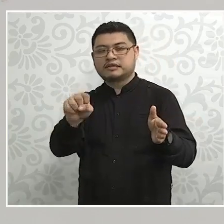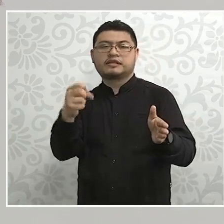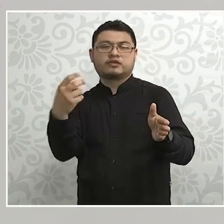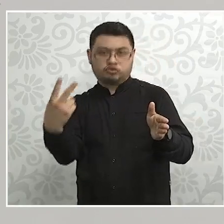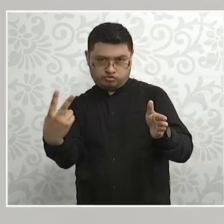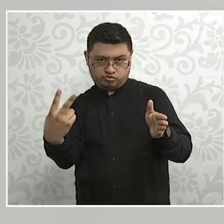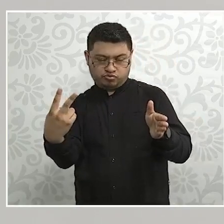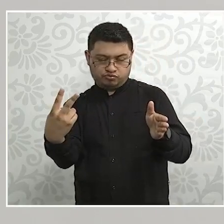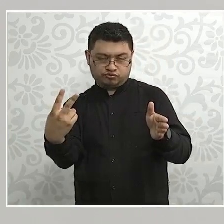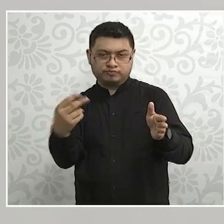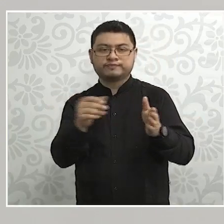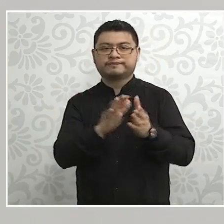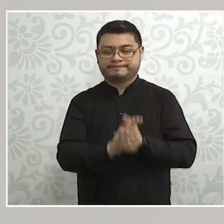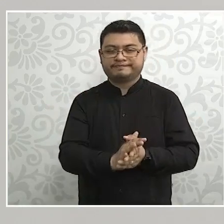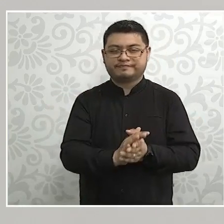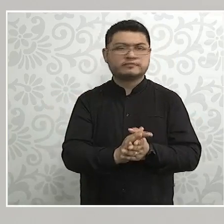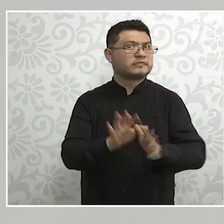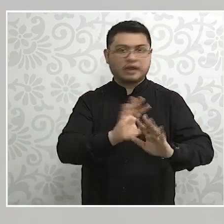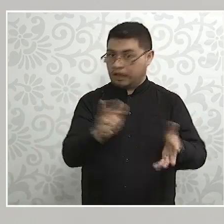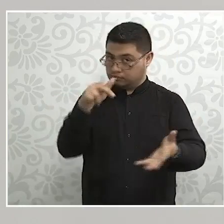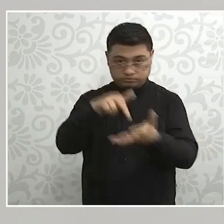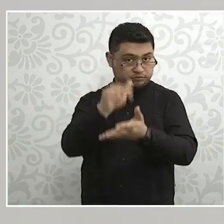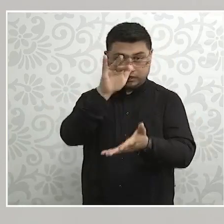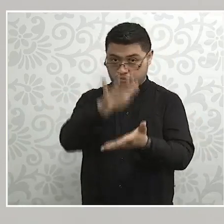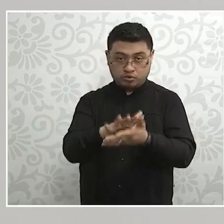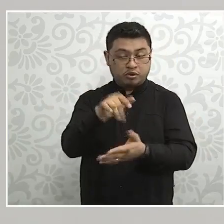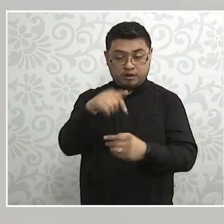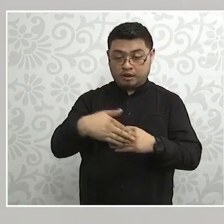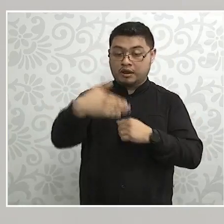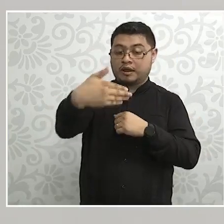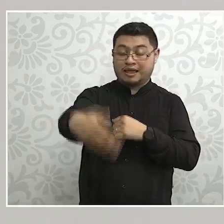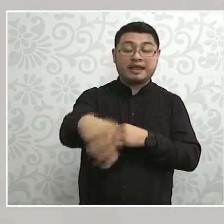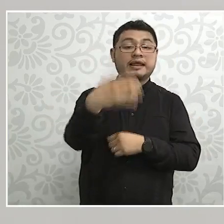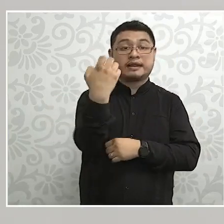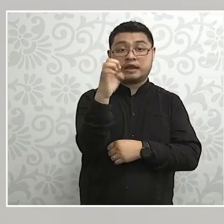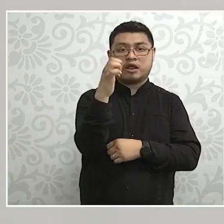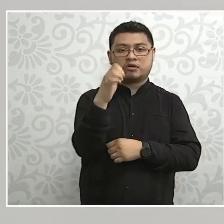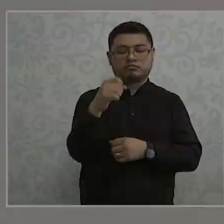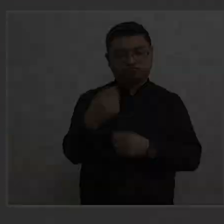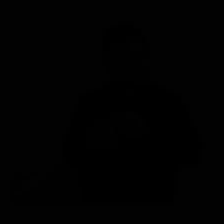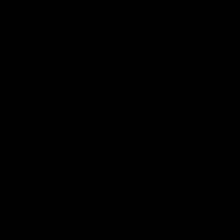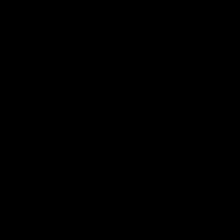Bueno, entonces ya están los registros y a partir de enero van a recibir su apoyo.